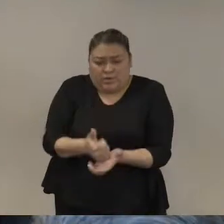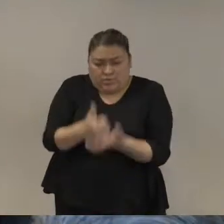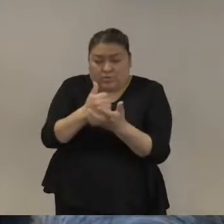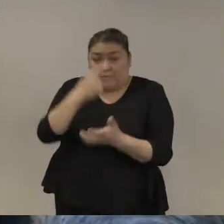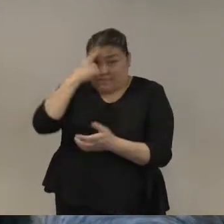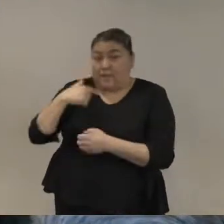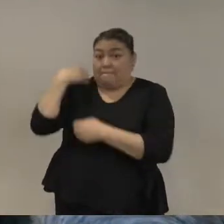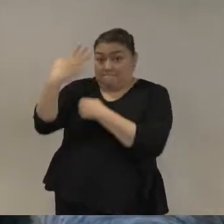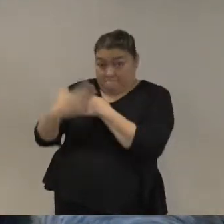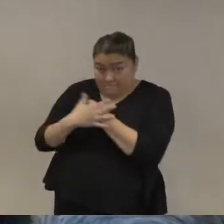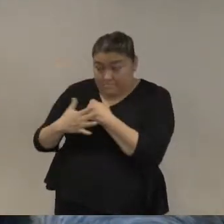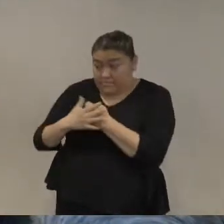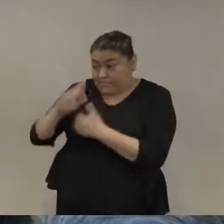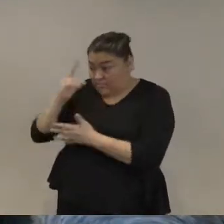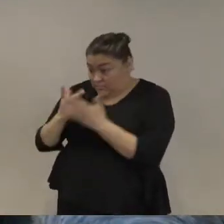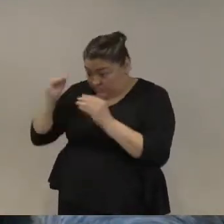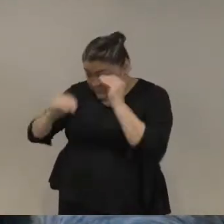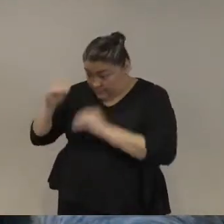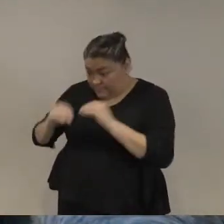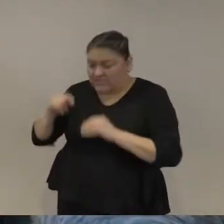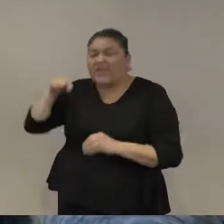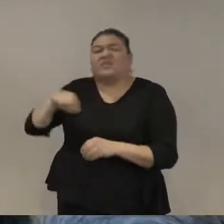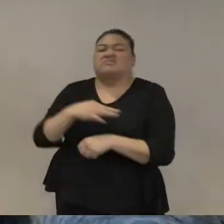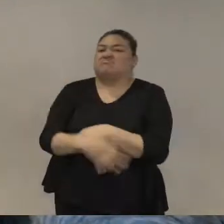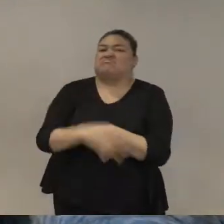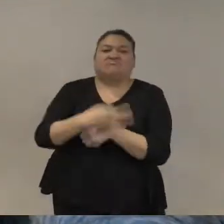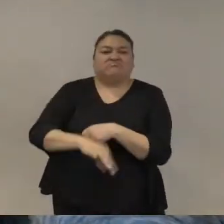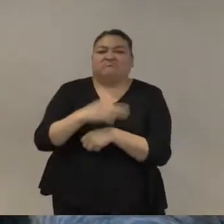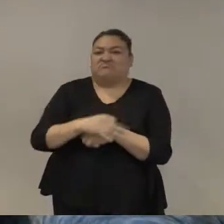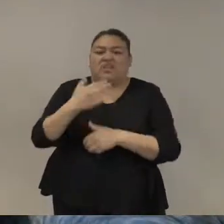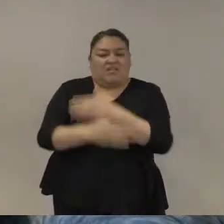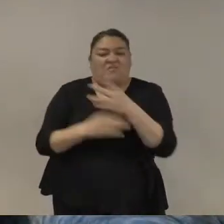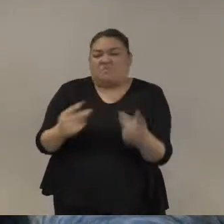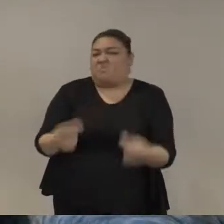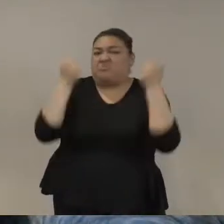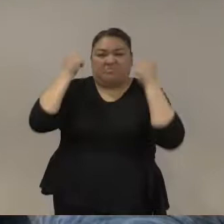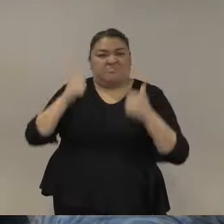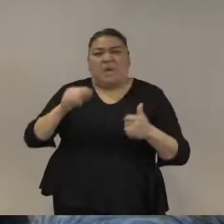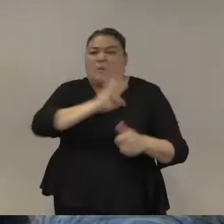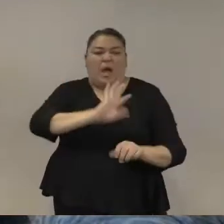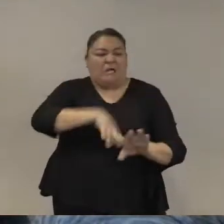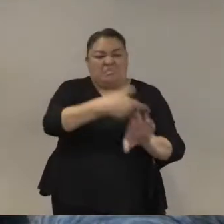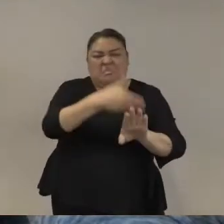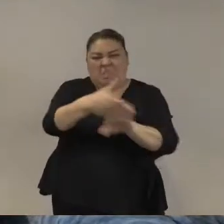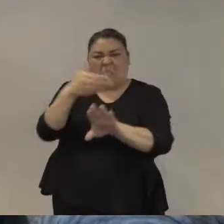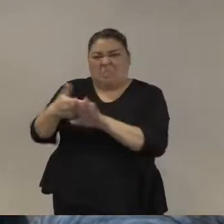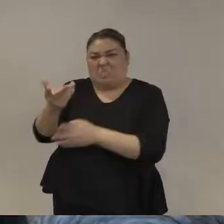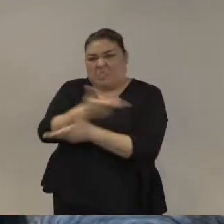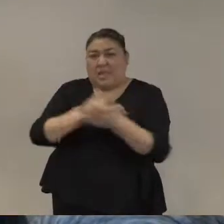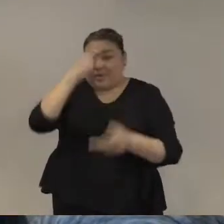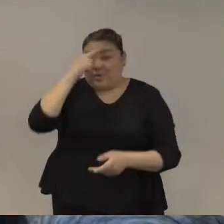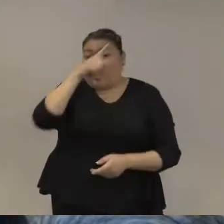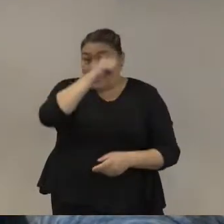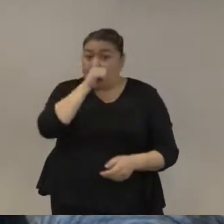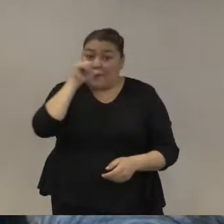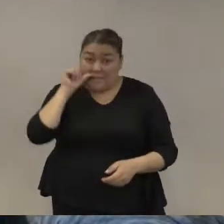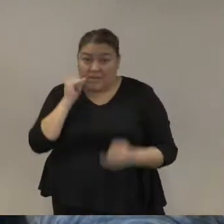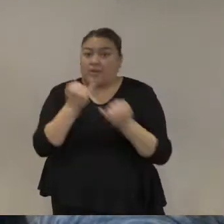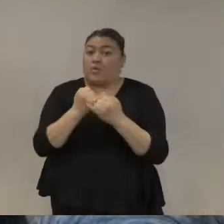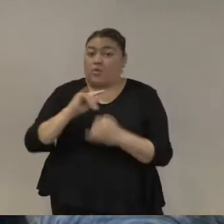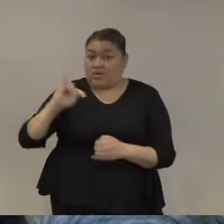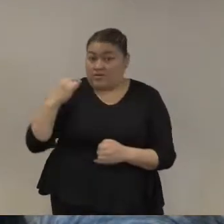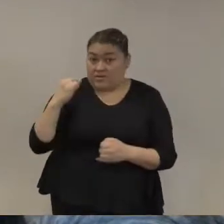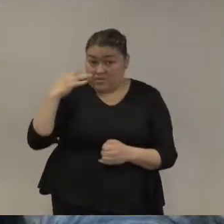progreso son equilibrios inestables pueden revertirse en un instante como vimos en Juárez y en Tijuana